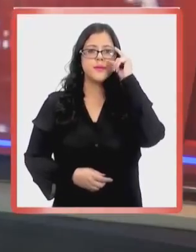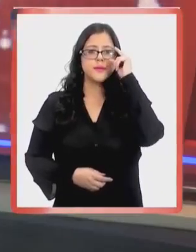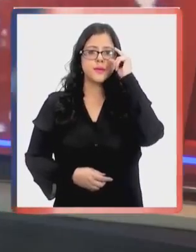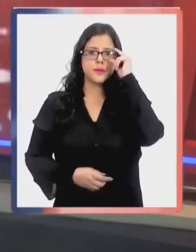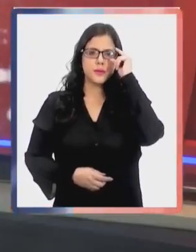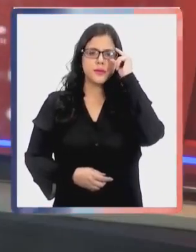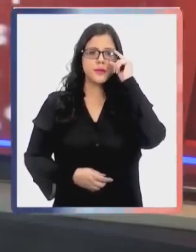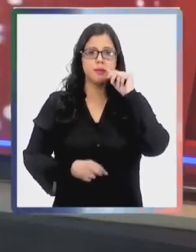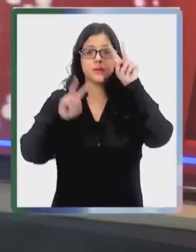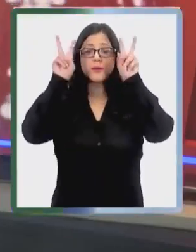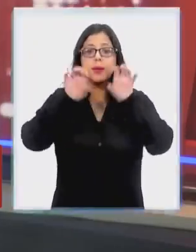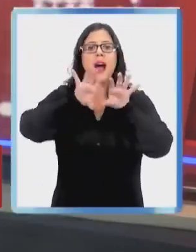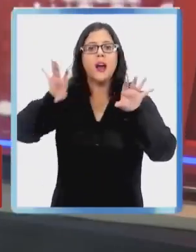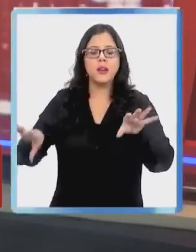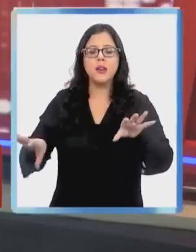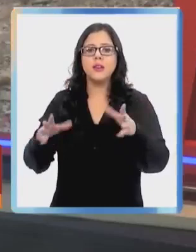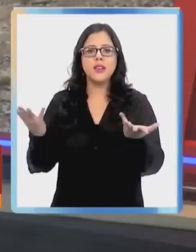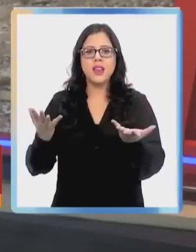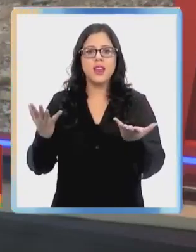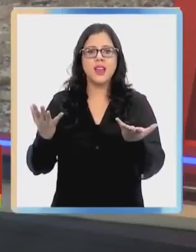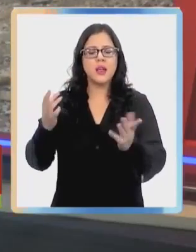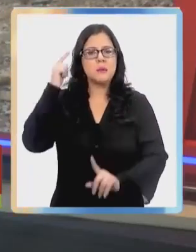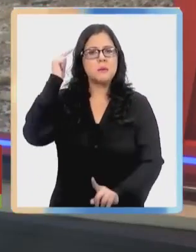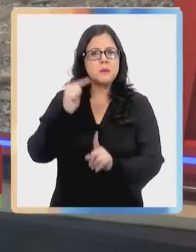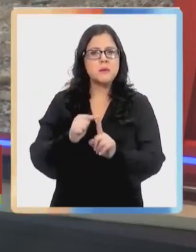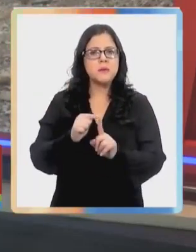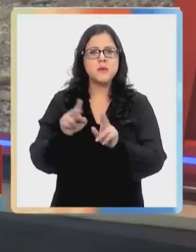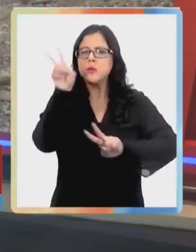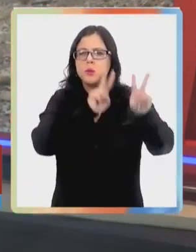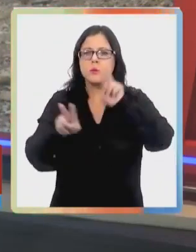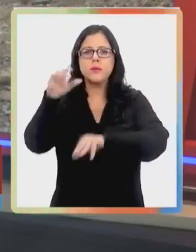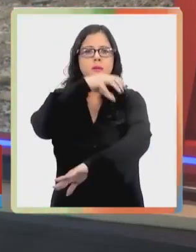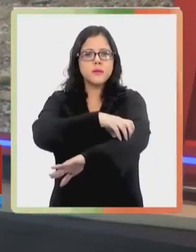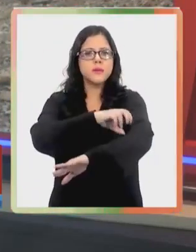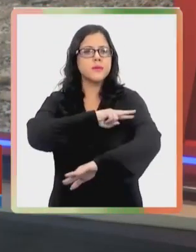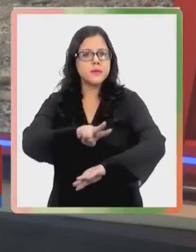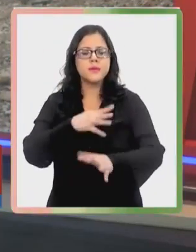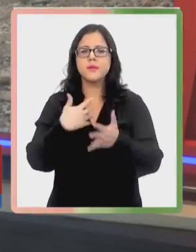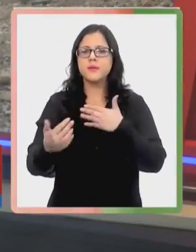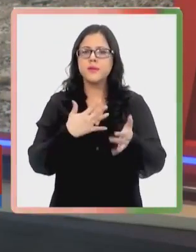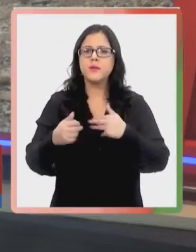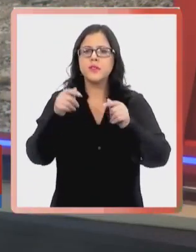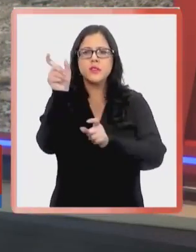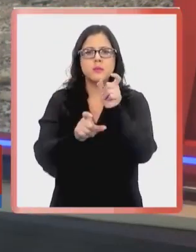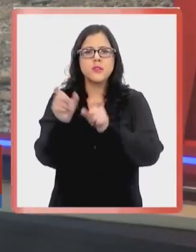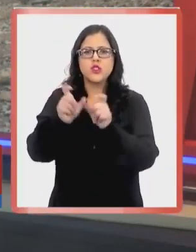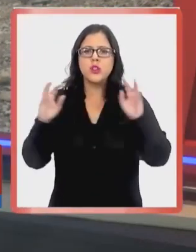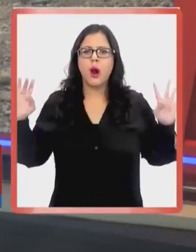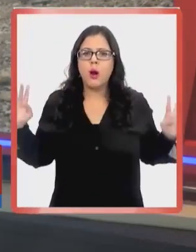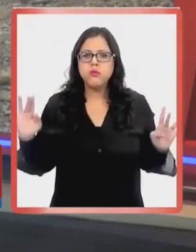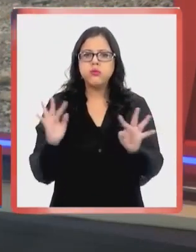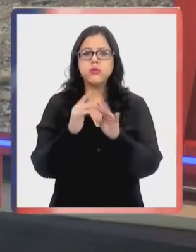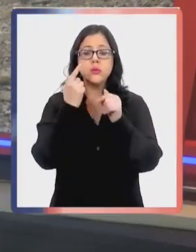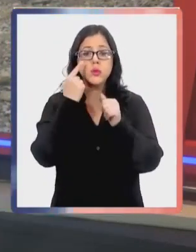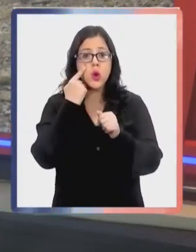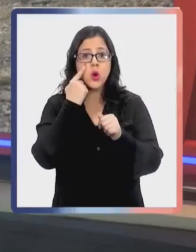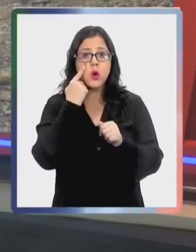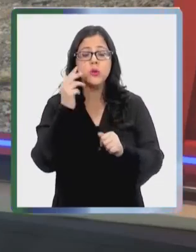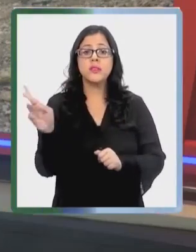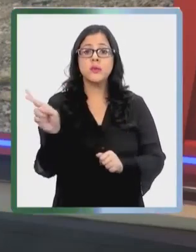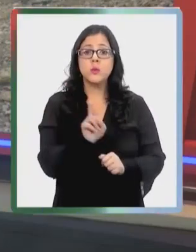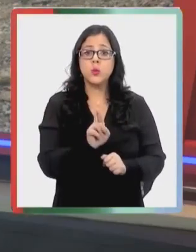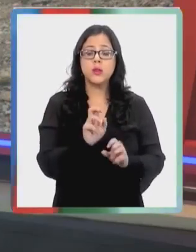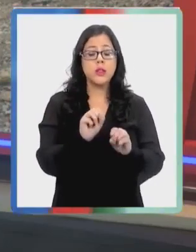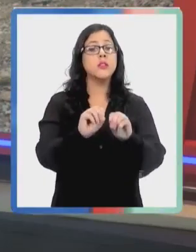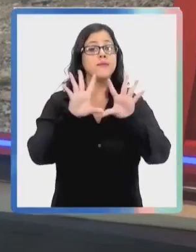Bien, y vamos a otra información. ¿Cuál es el principal destino turístico de la región de Valparaíso y de dónde provienen los turistas? Atención, porque